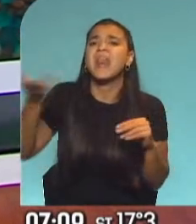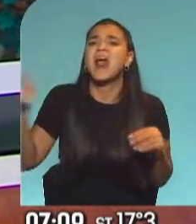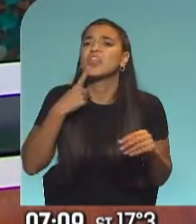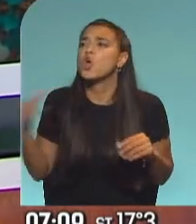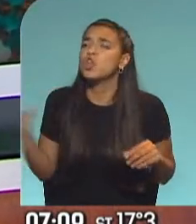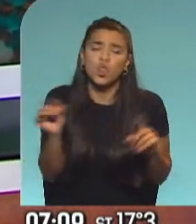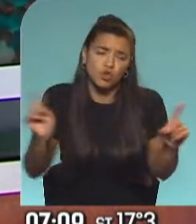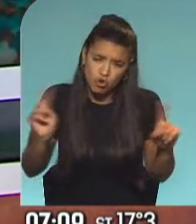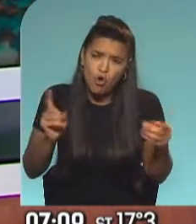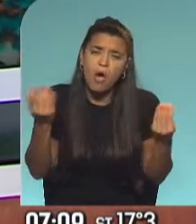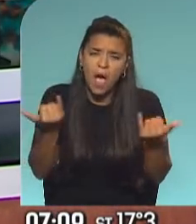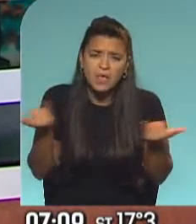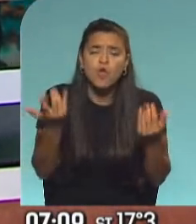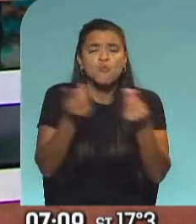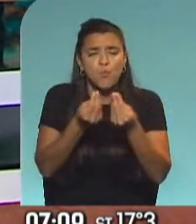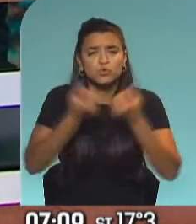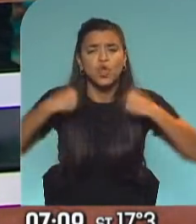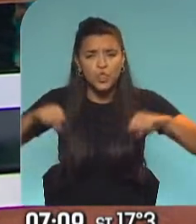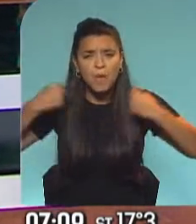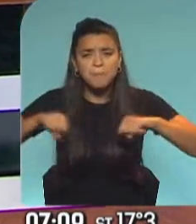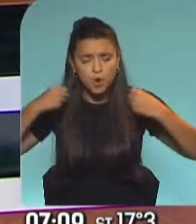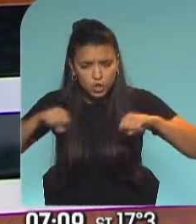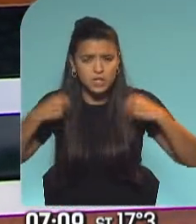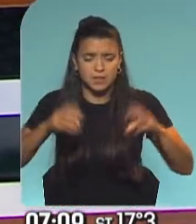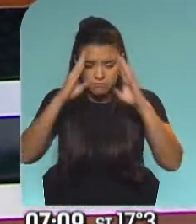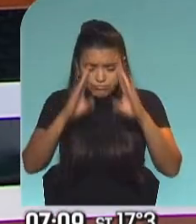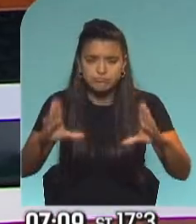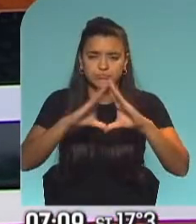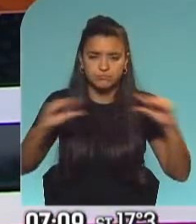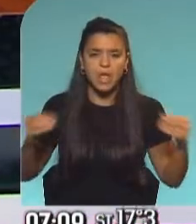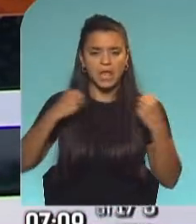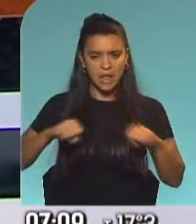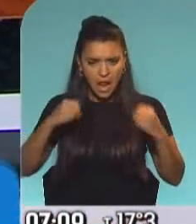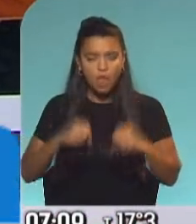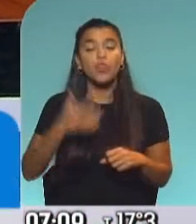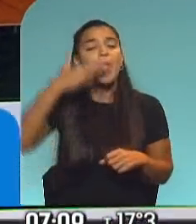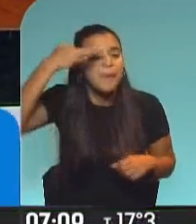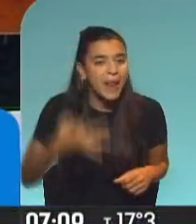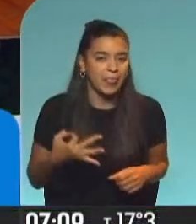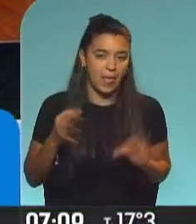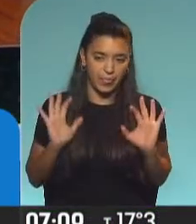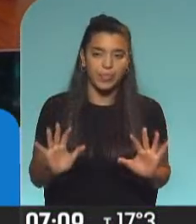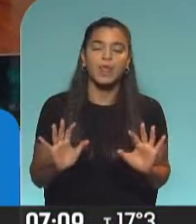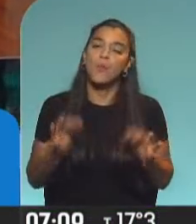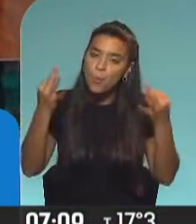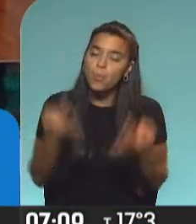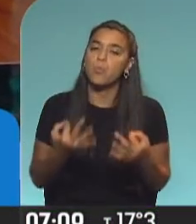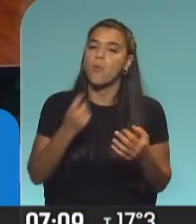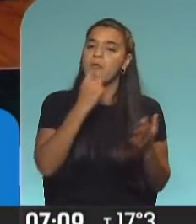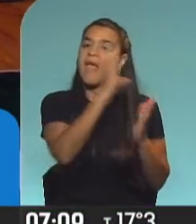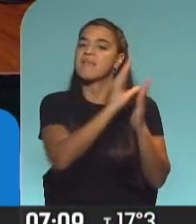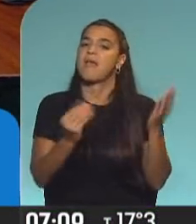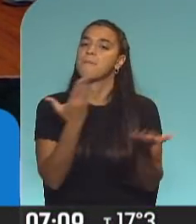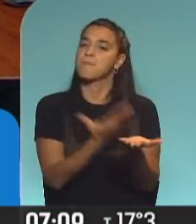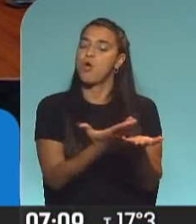muchos deportistas que se dedican al rugby, entrenadores, formadores, verdaderos formadores y de muy buenos ejemplos como el